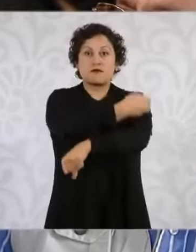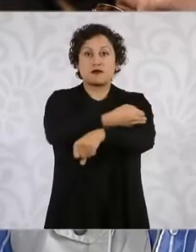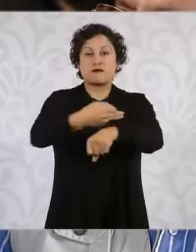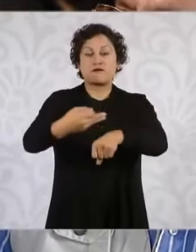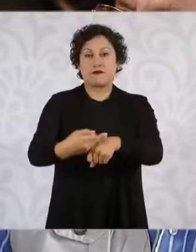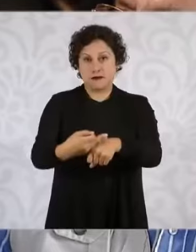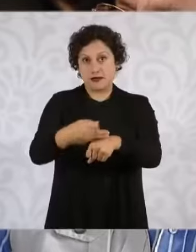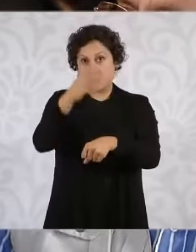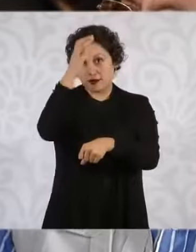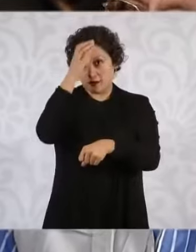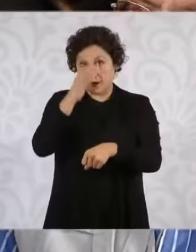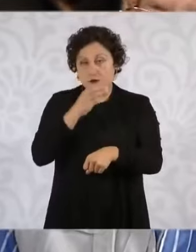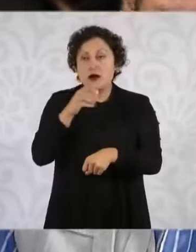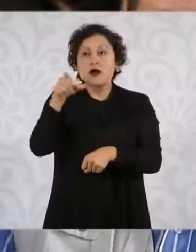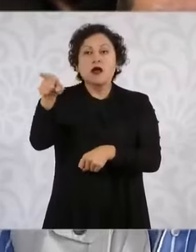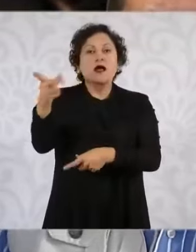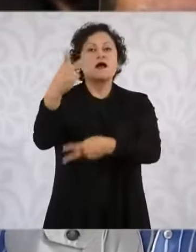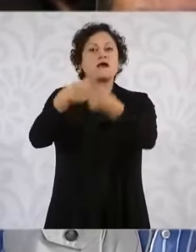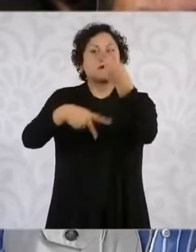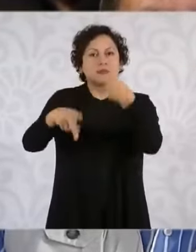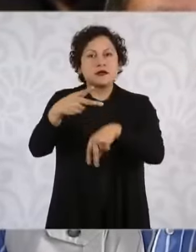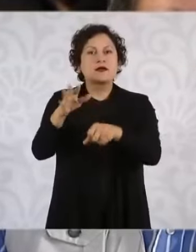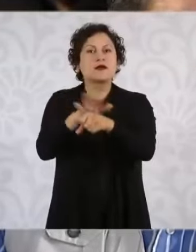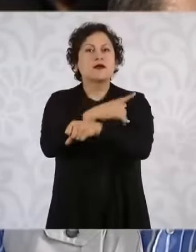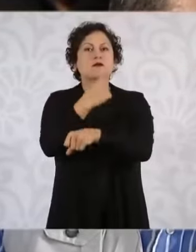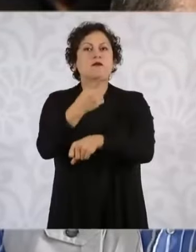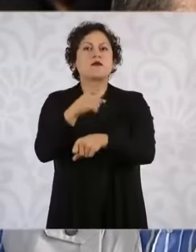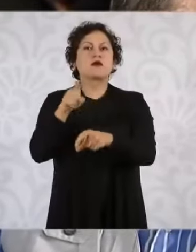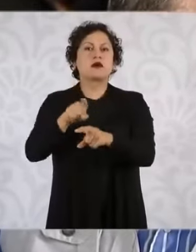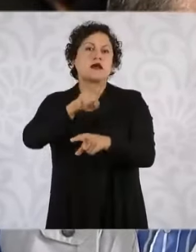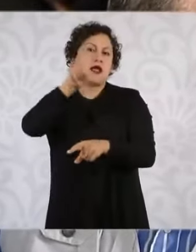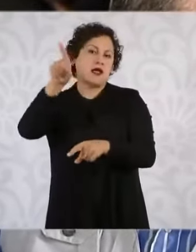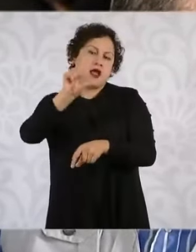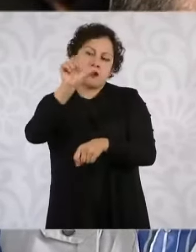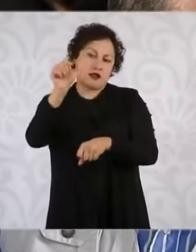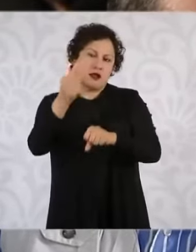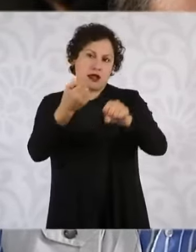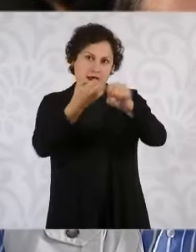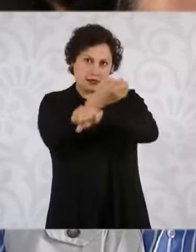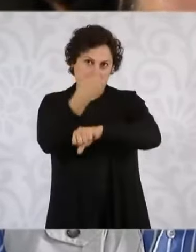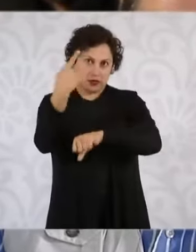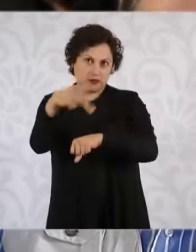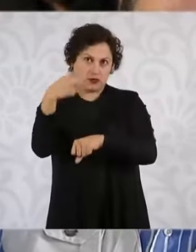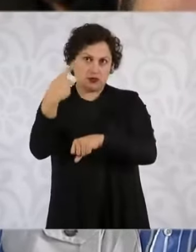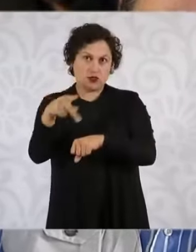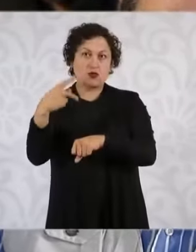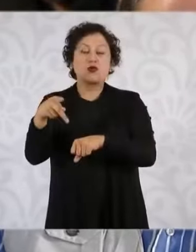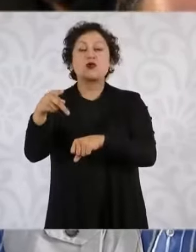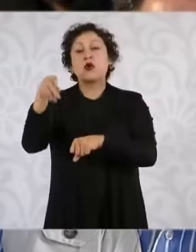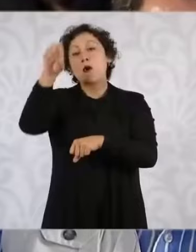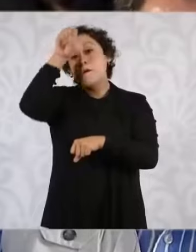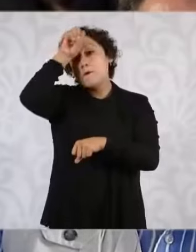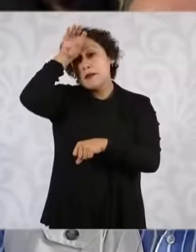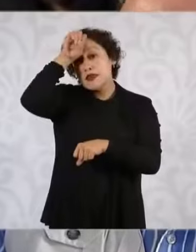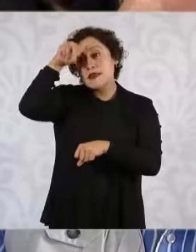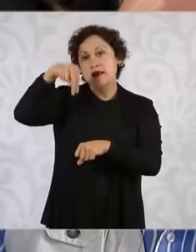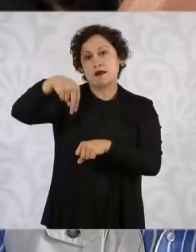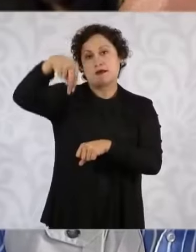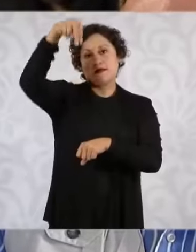que los estaban amenazando por una minera, minera del norte.